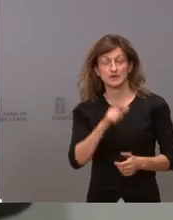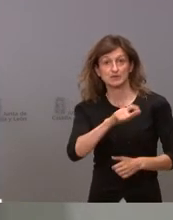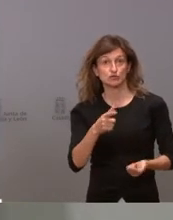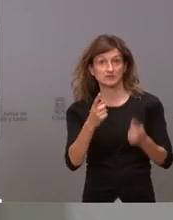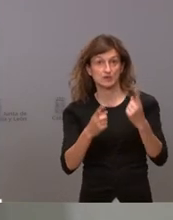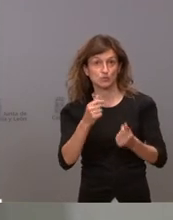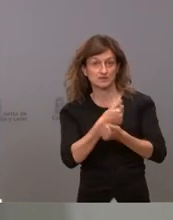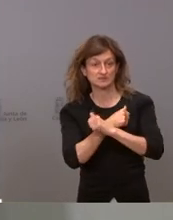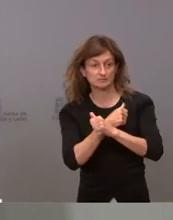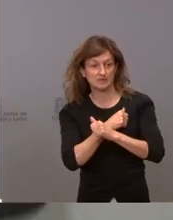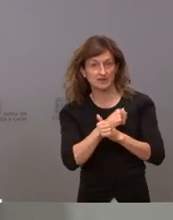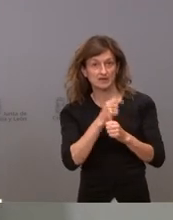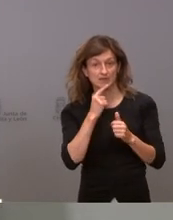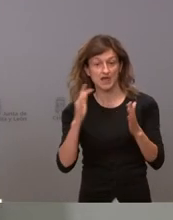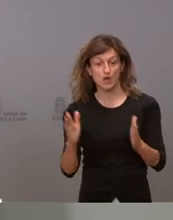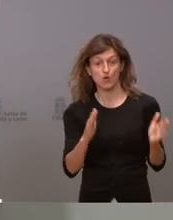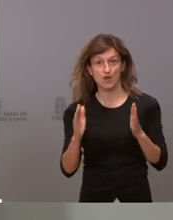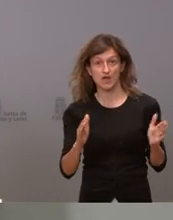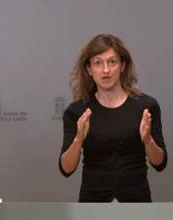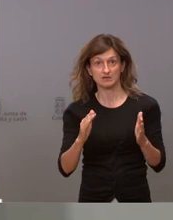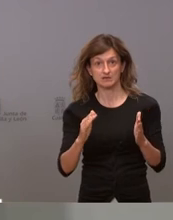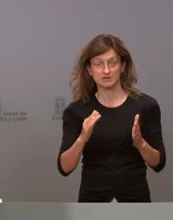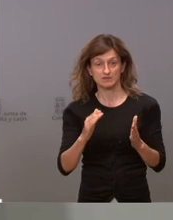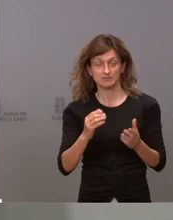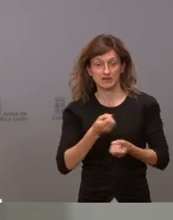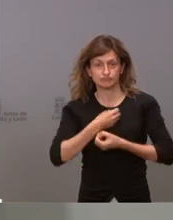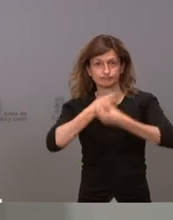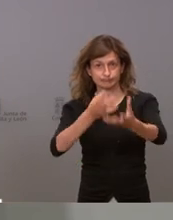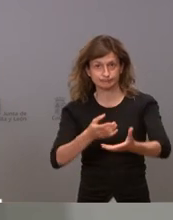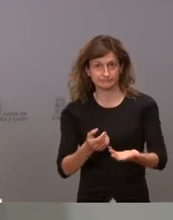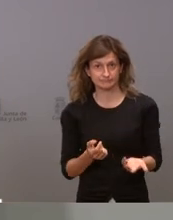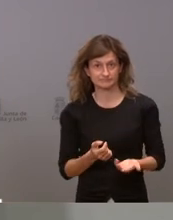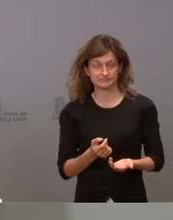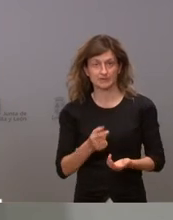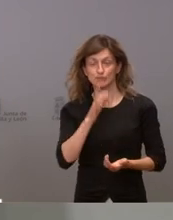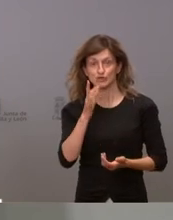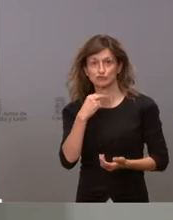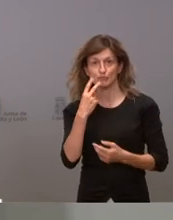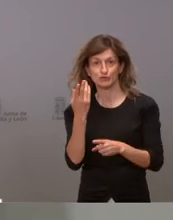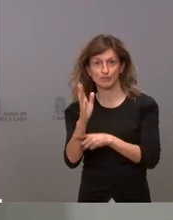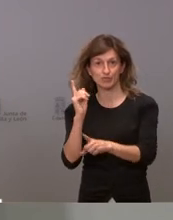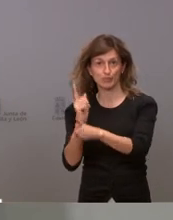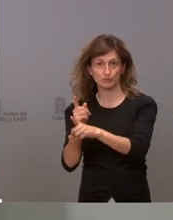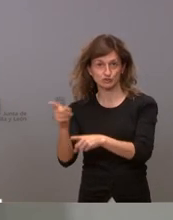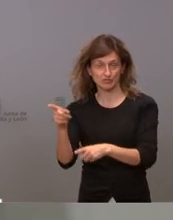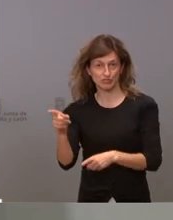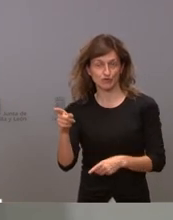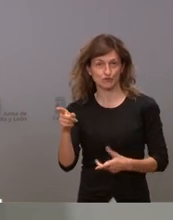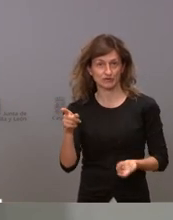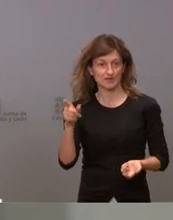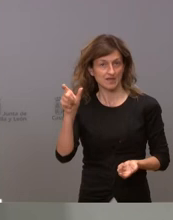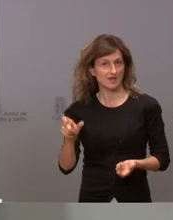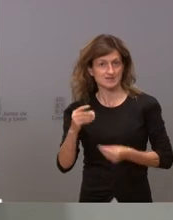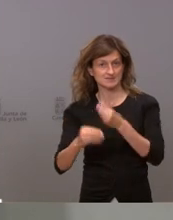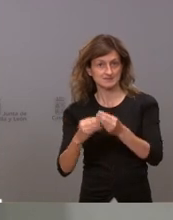a que llegue la ola para poder hacer su declaración eso tenemos a nuestro portavoz de la oposición ese hombre que